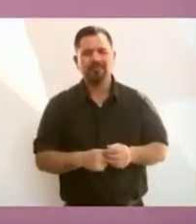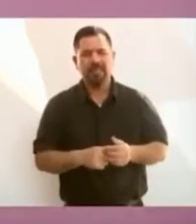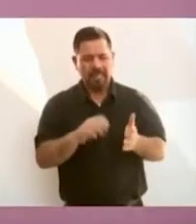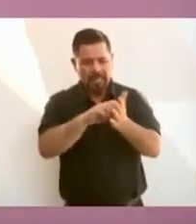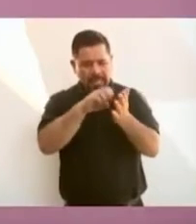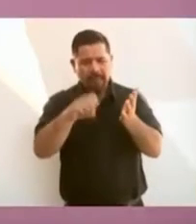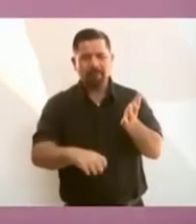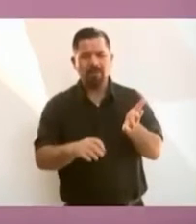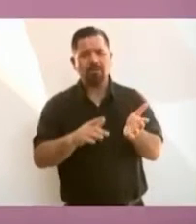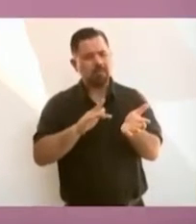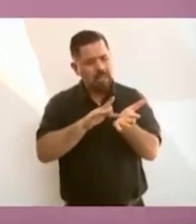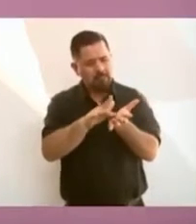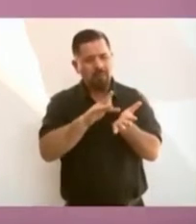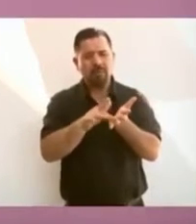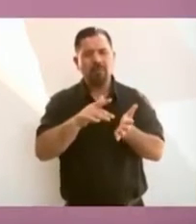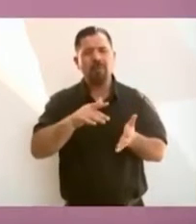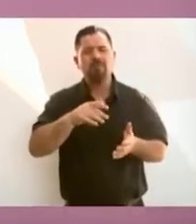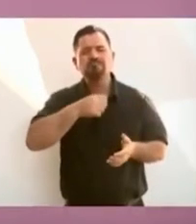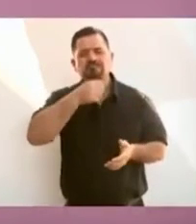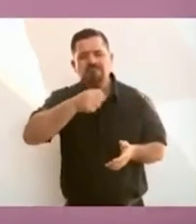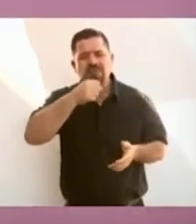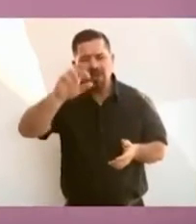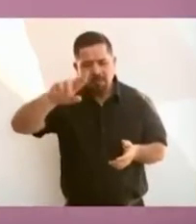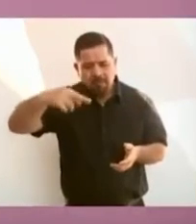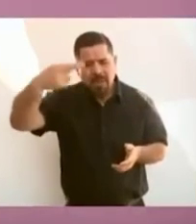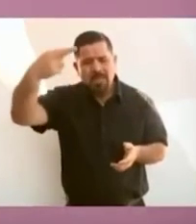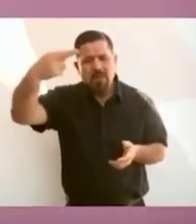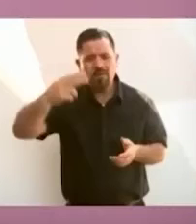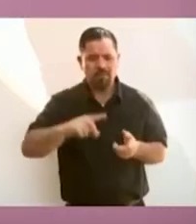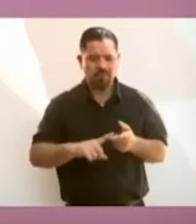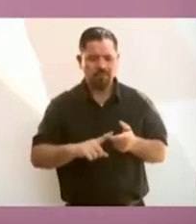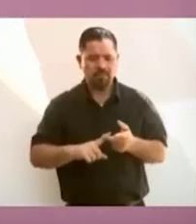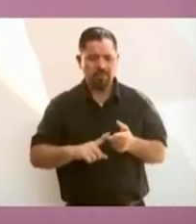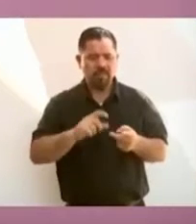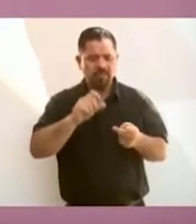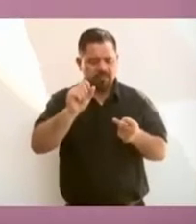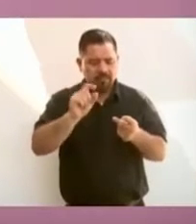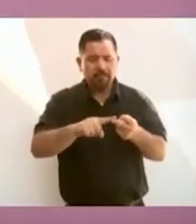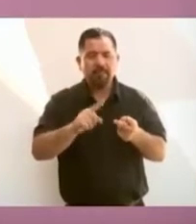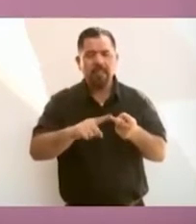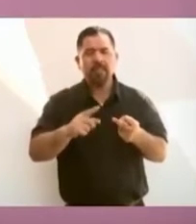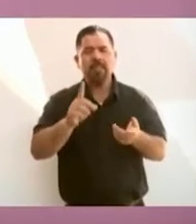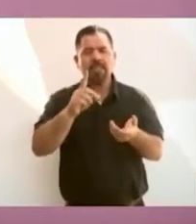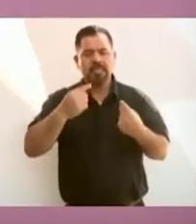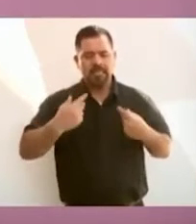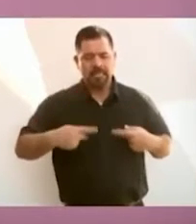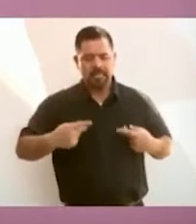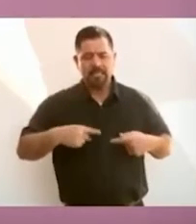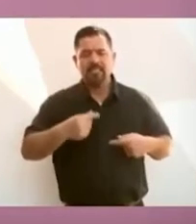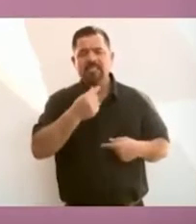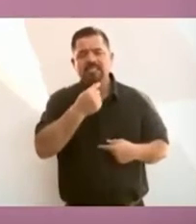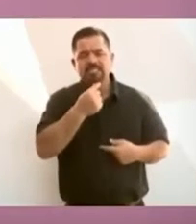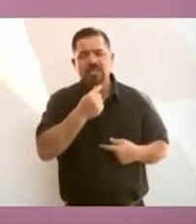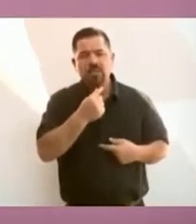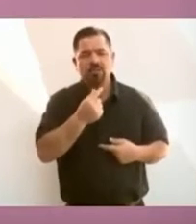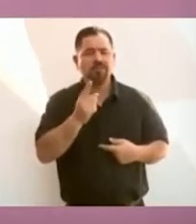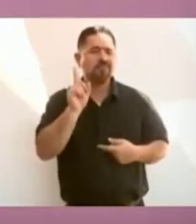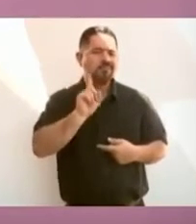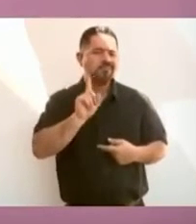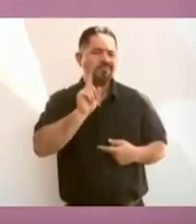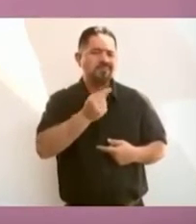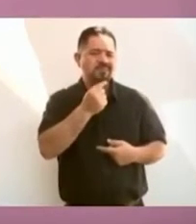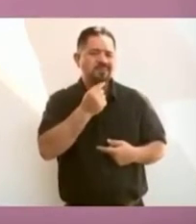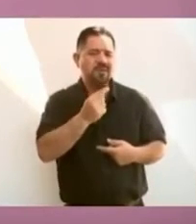mayores, las pensiones para niñas, niños con discapacidad, las becas